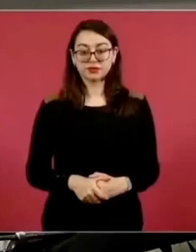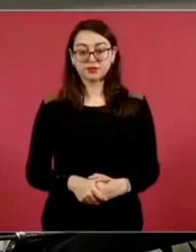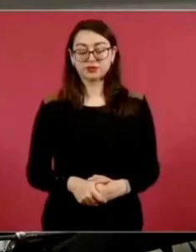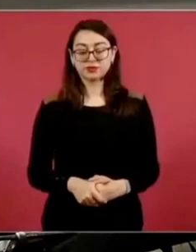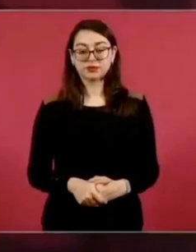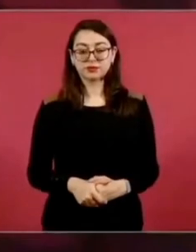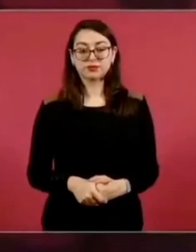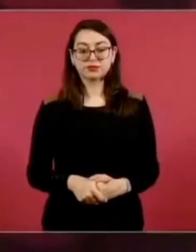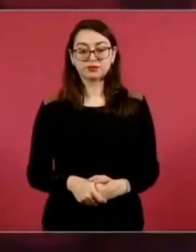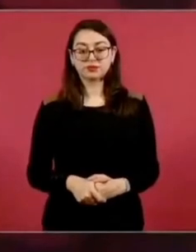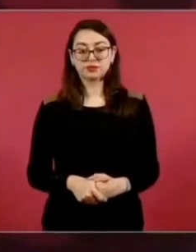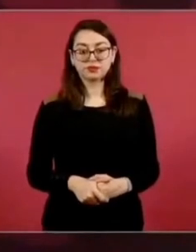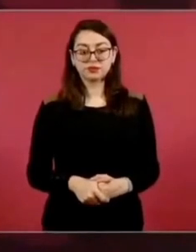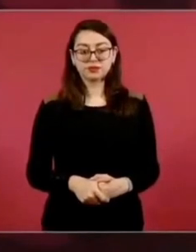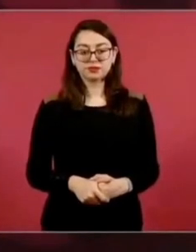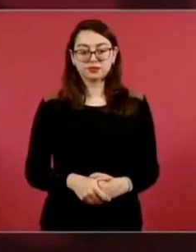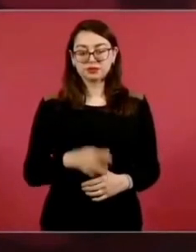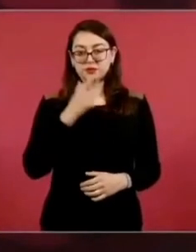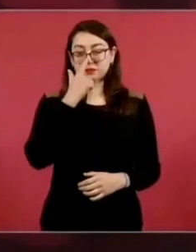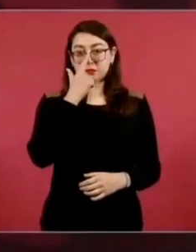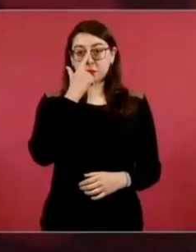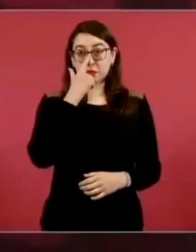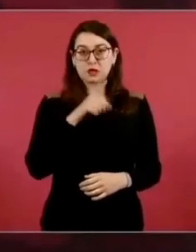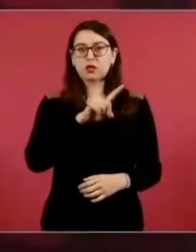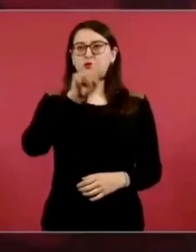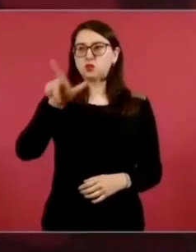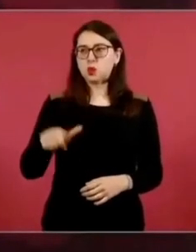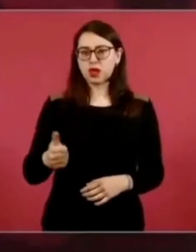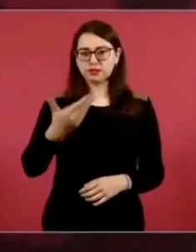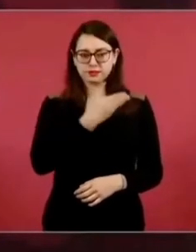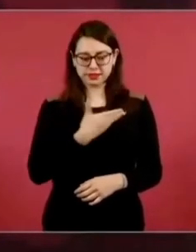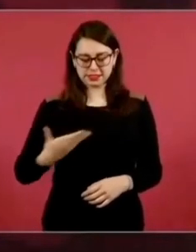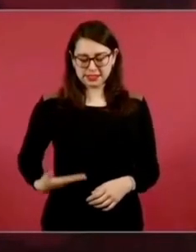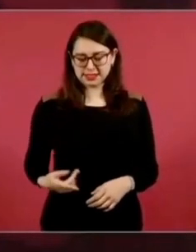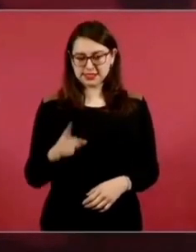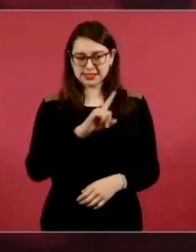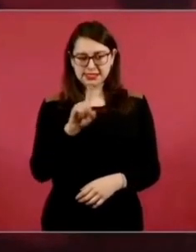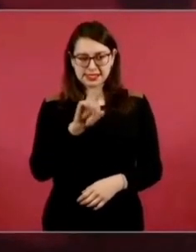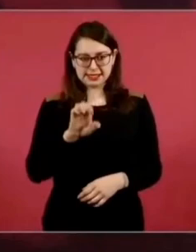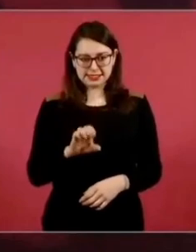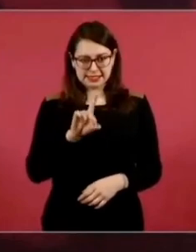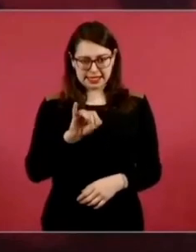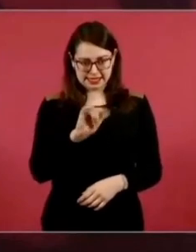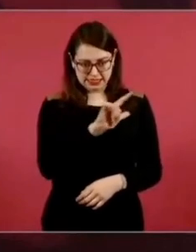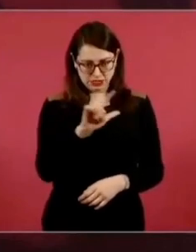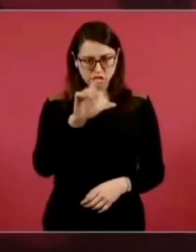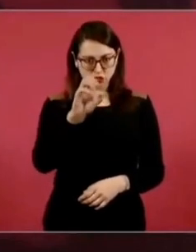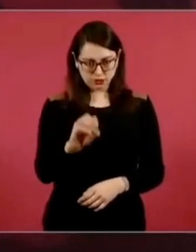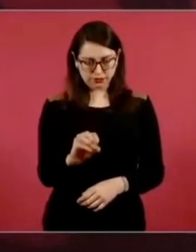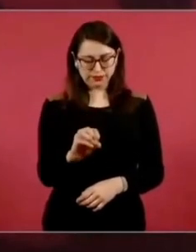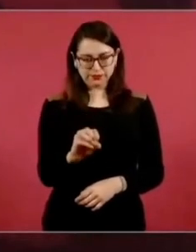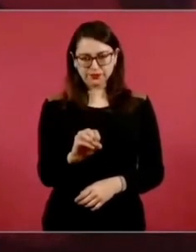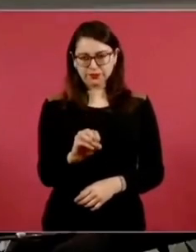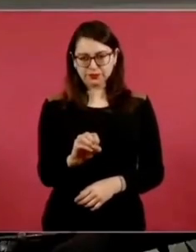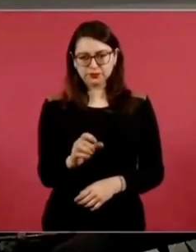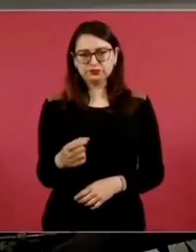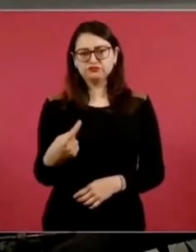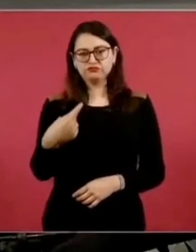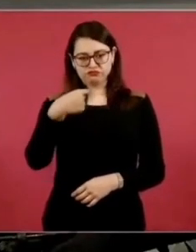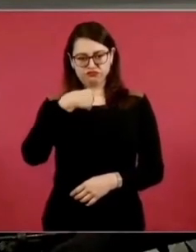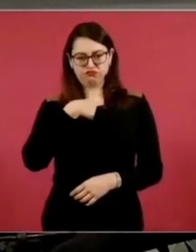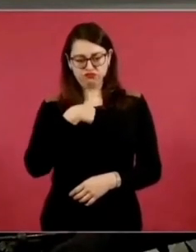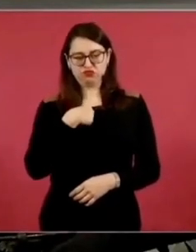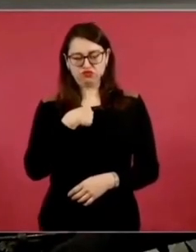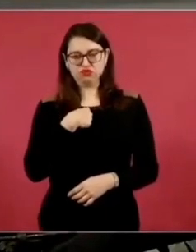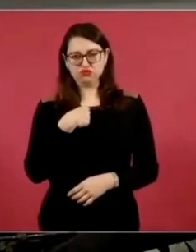Y ya con Cedillo, me toca irlo a visitar